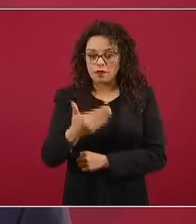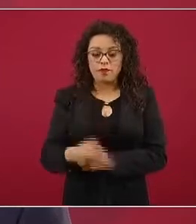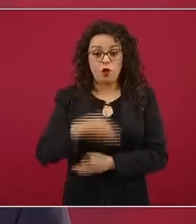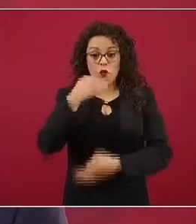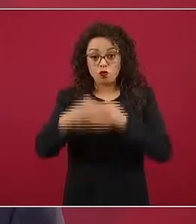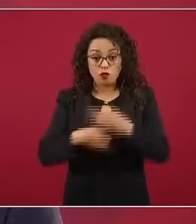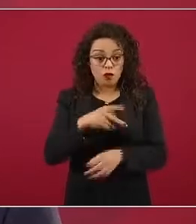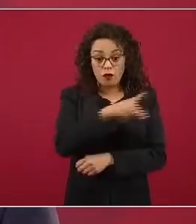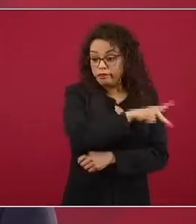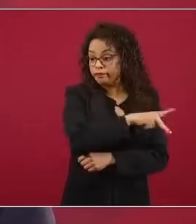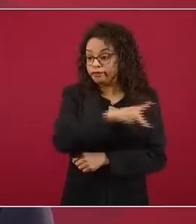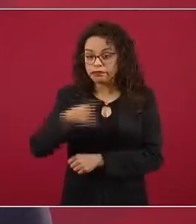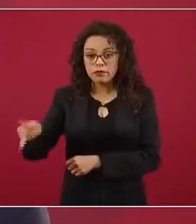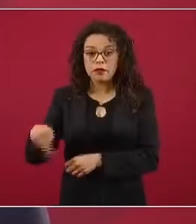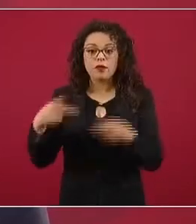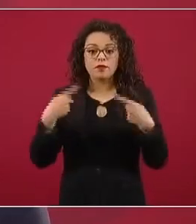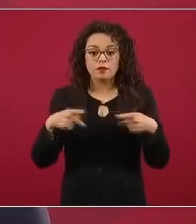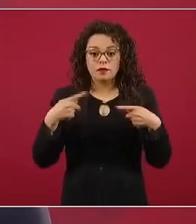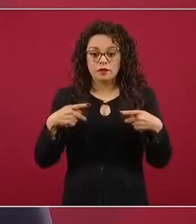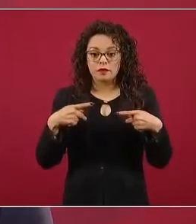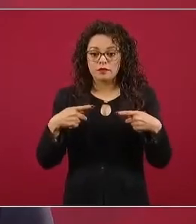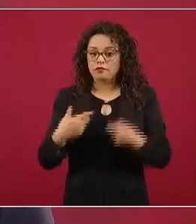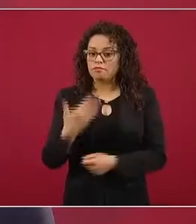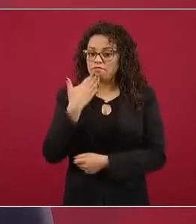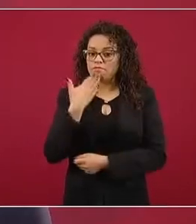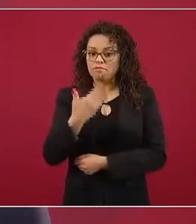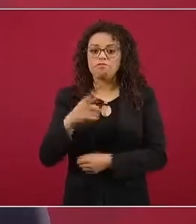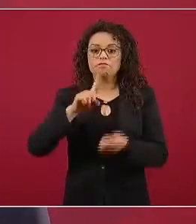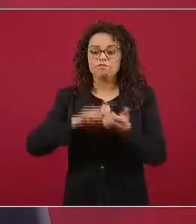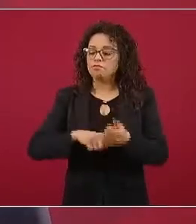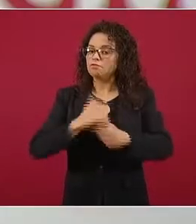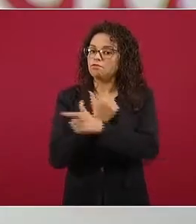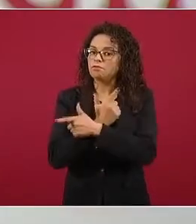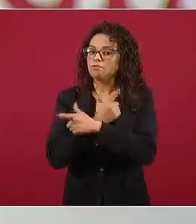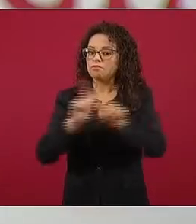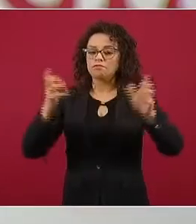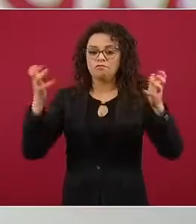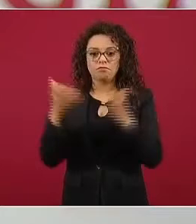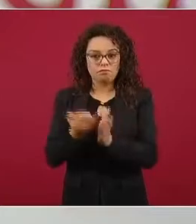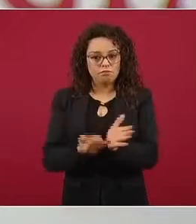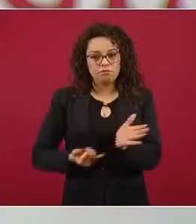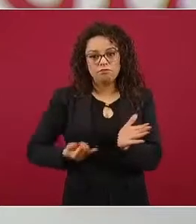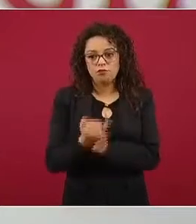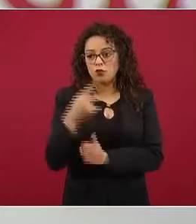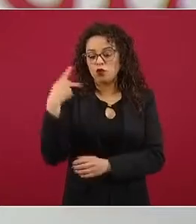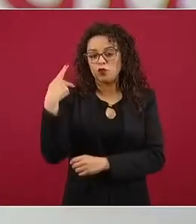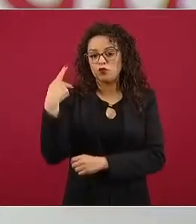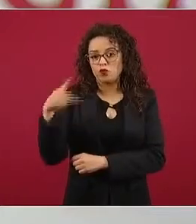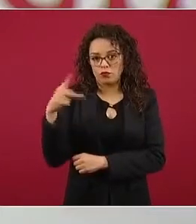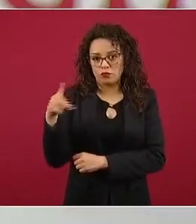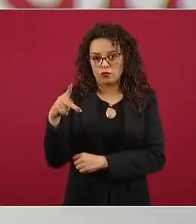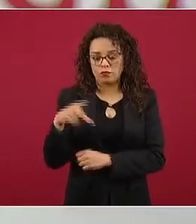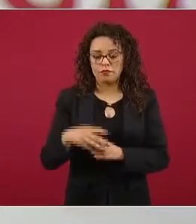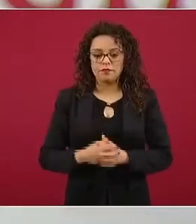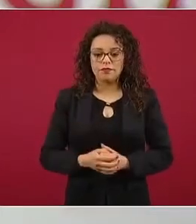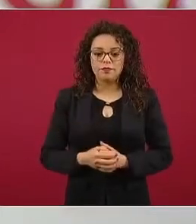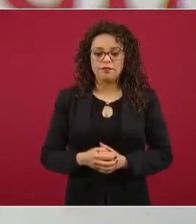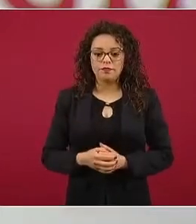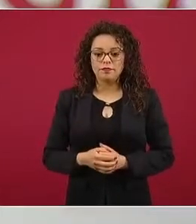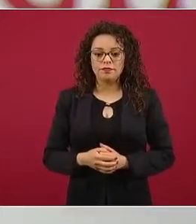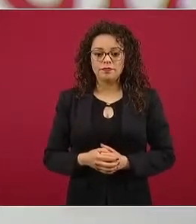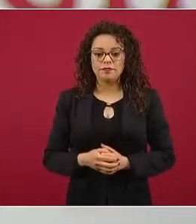son personas que gozan de plena libertad de decisión. No puede haber personas, por ejemplo, con